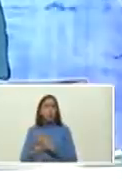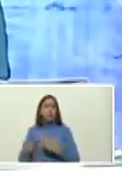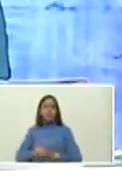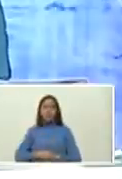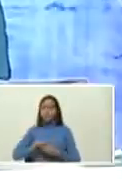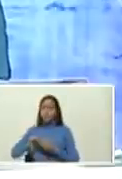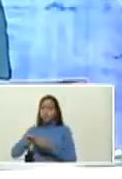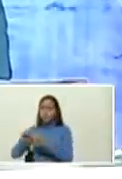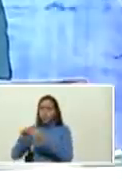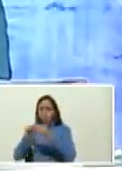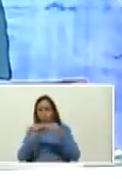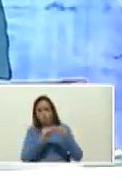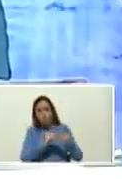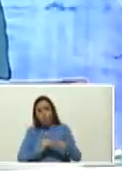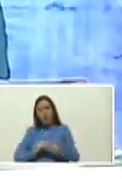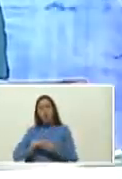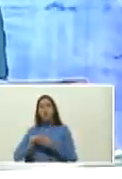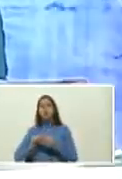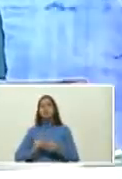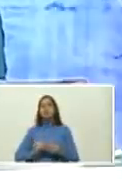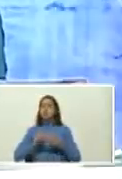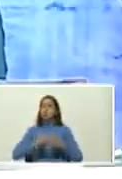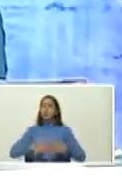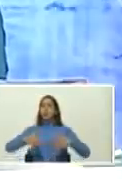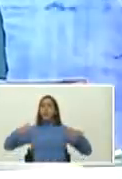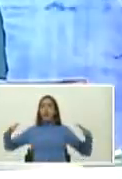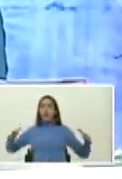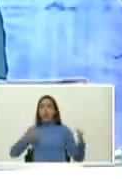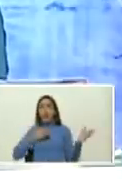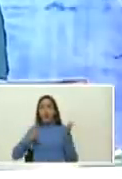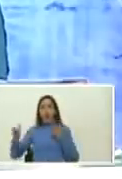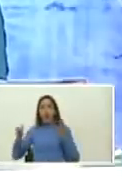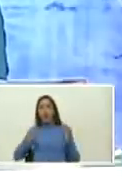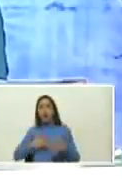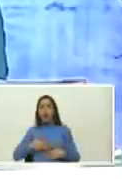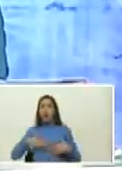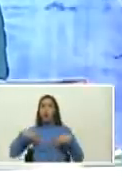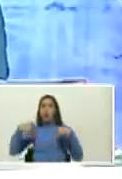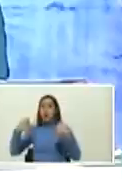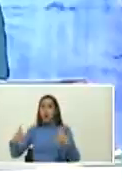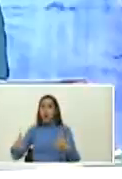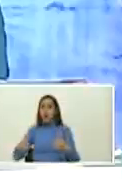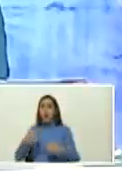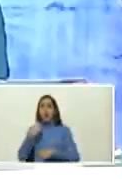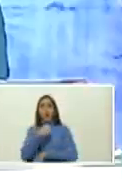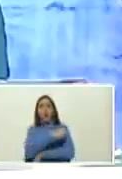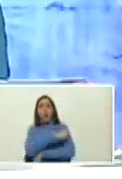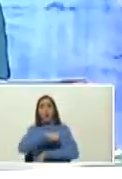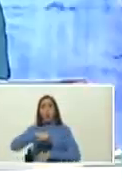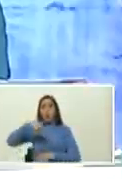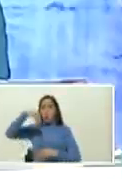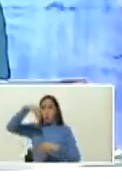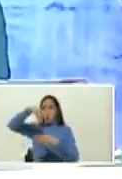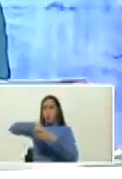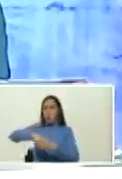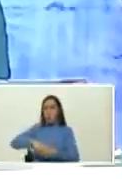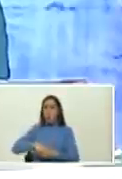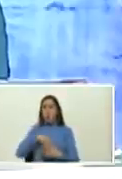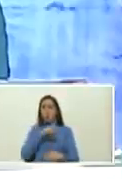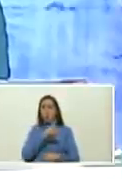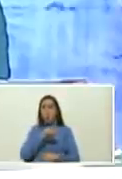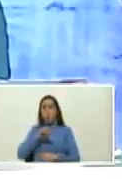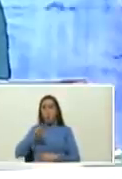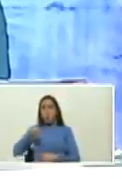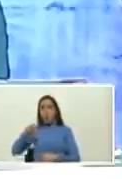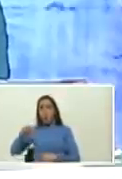recuperación y de ampliación de los servicios de salud en el hospital Domingo